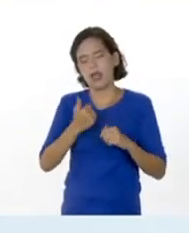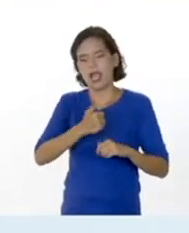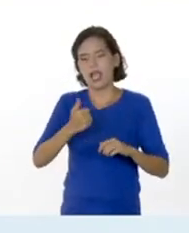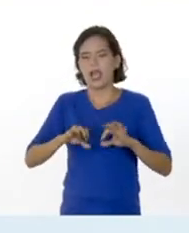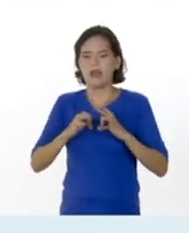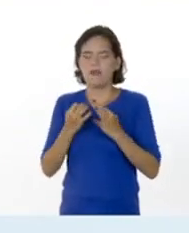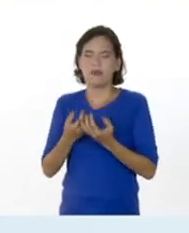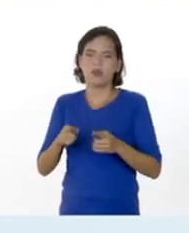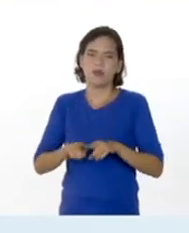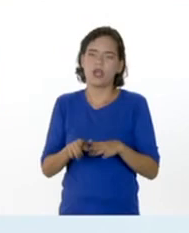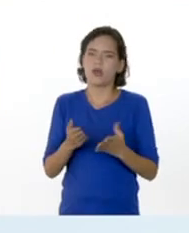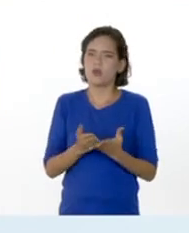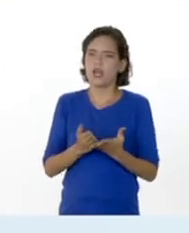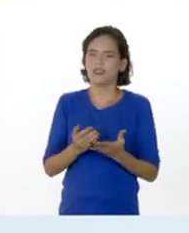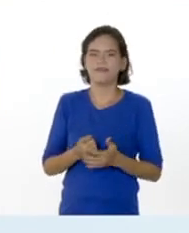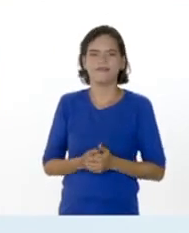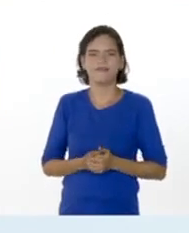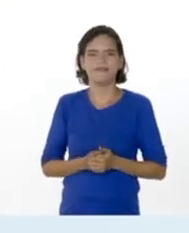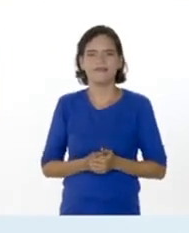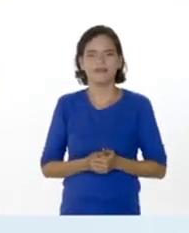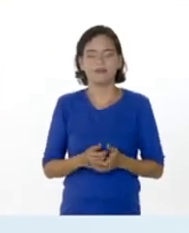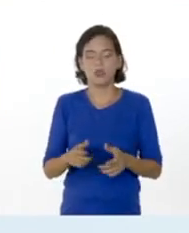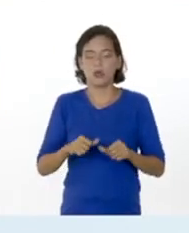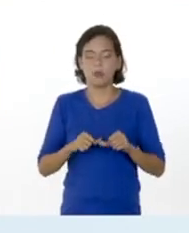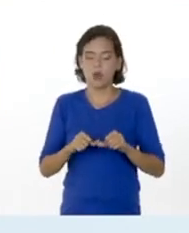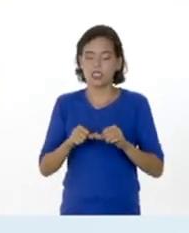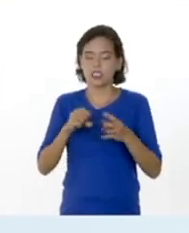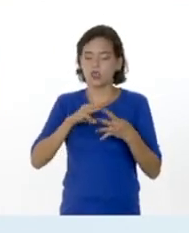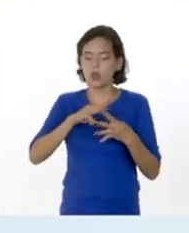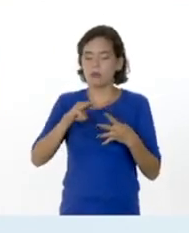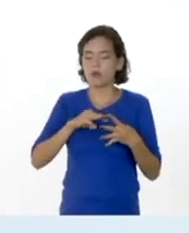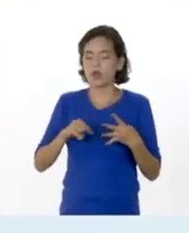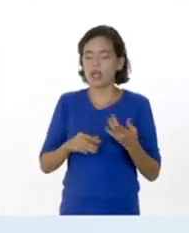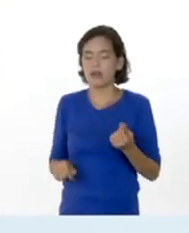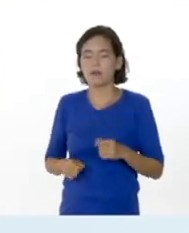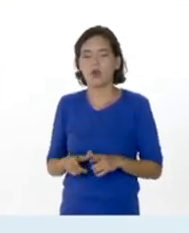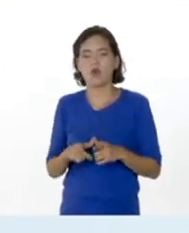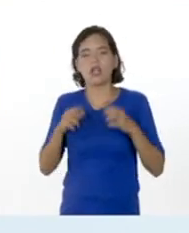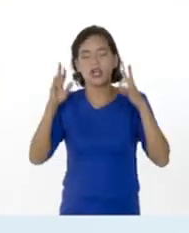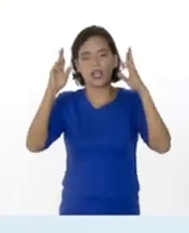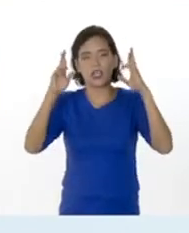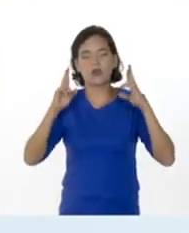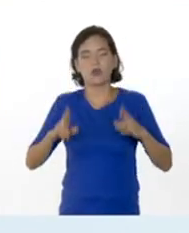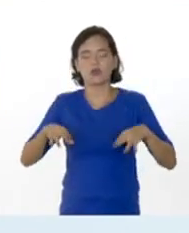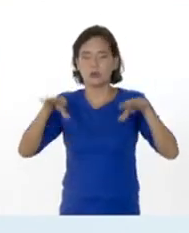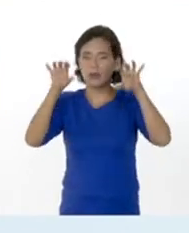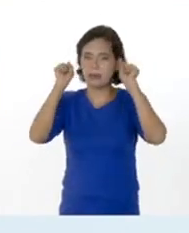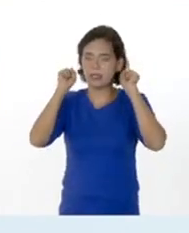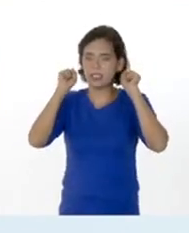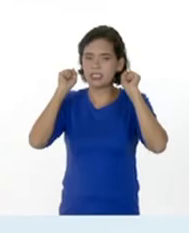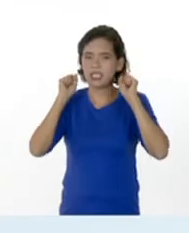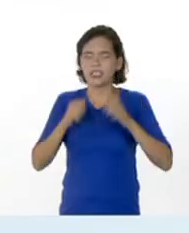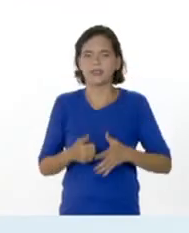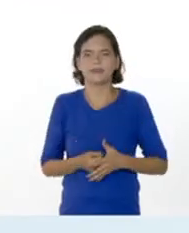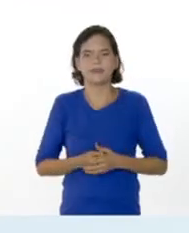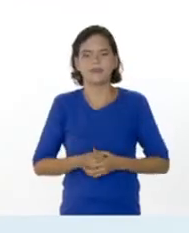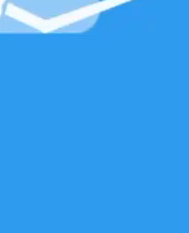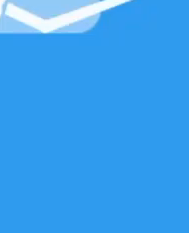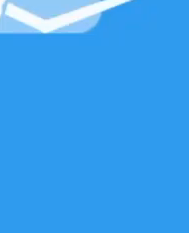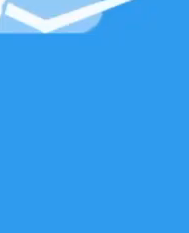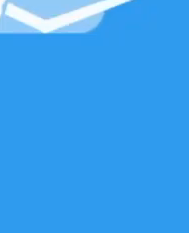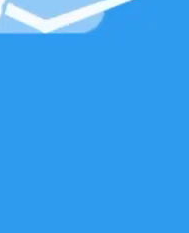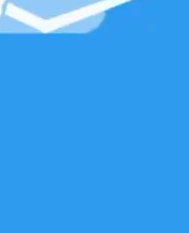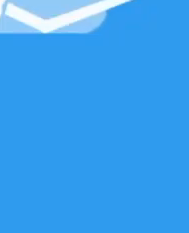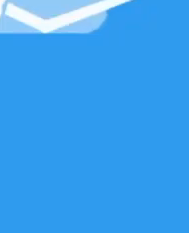Escuela. Pero Minangeli, llegó el momento de seguir con nuestro programa con el segmento favorito de muchos y es Recursos para el Aprendizaje.